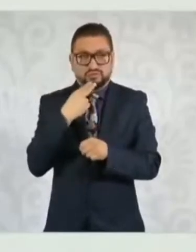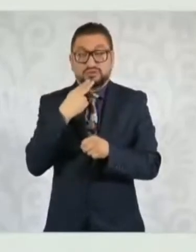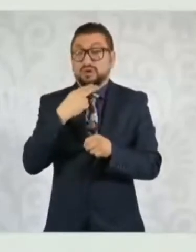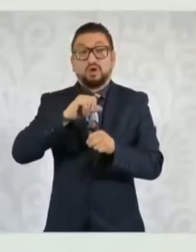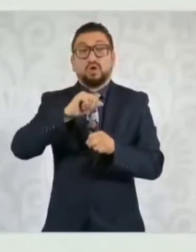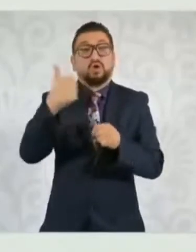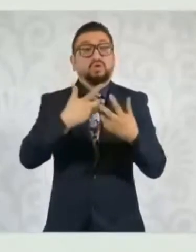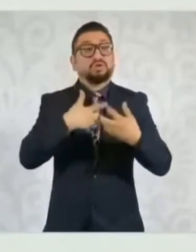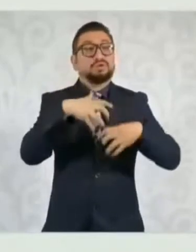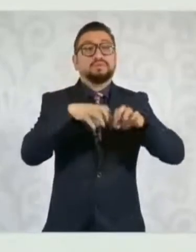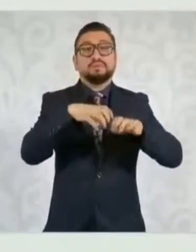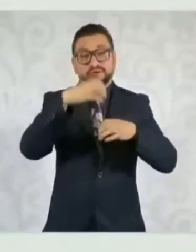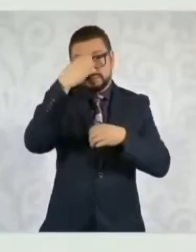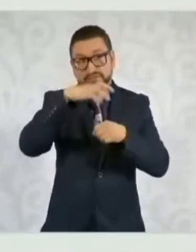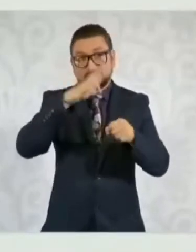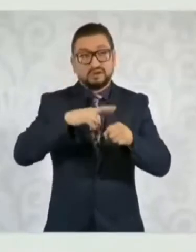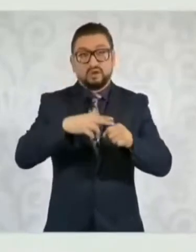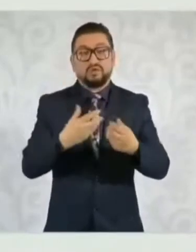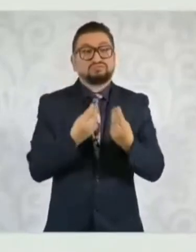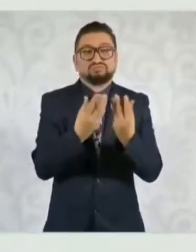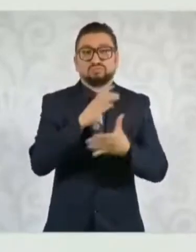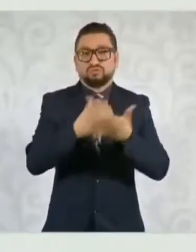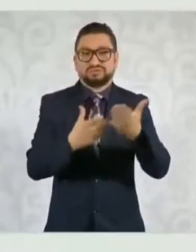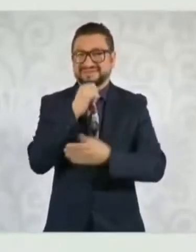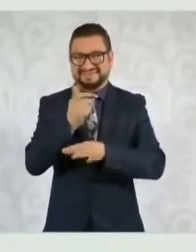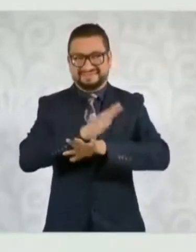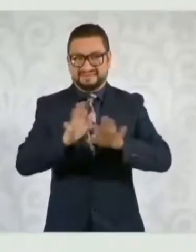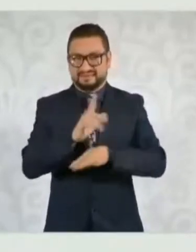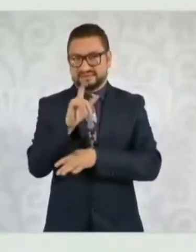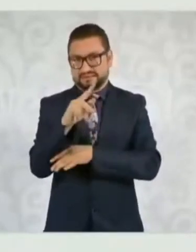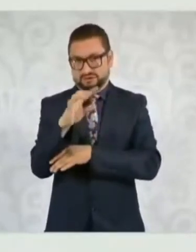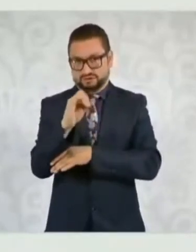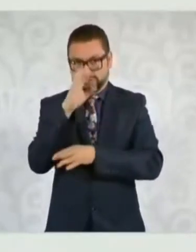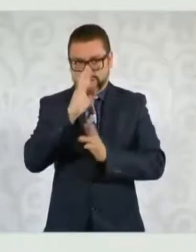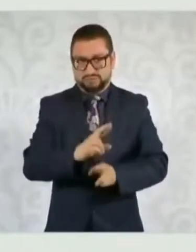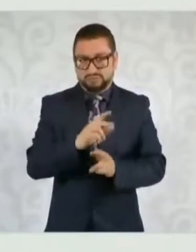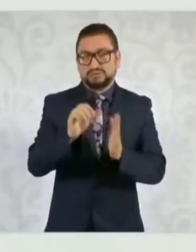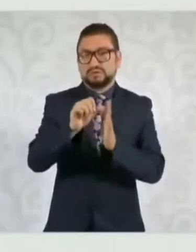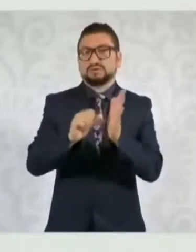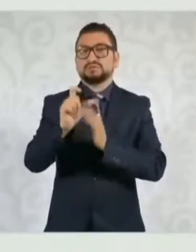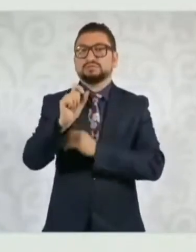concesiones en términos de litio. Y el artículo 28 constitucional,